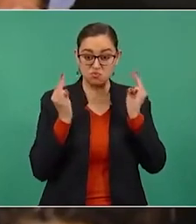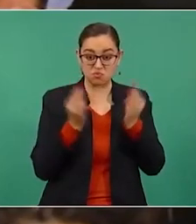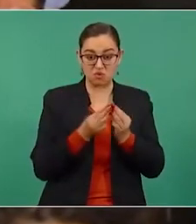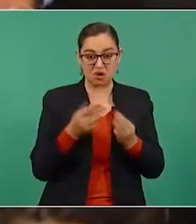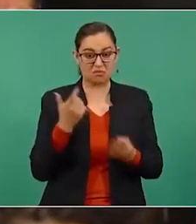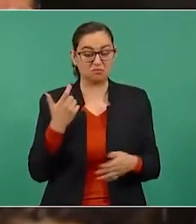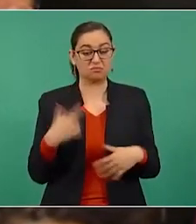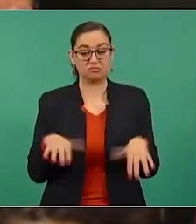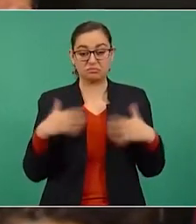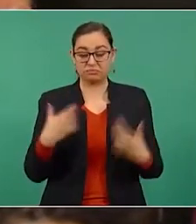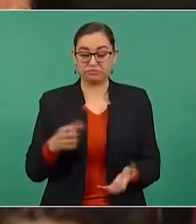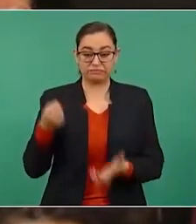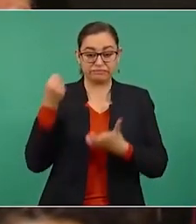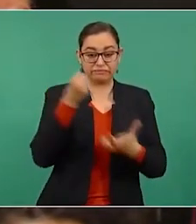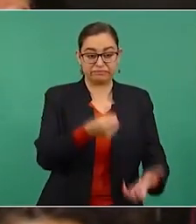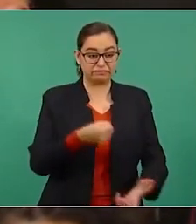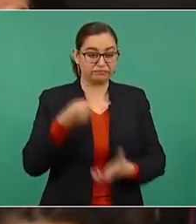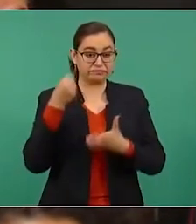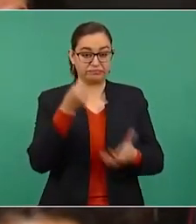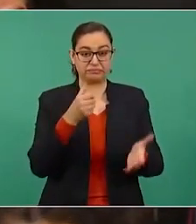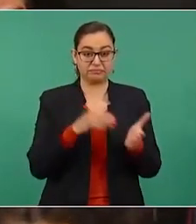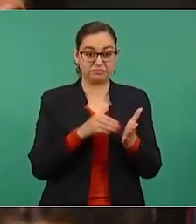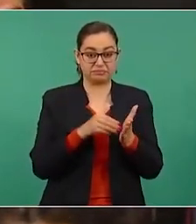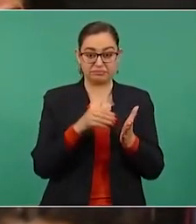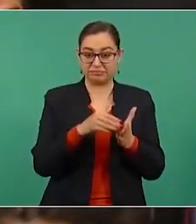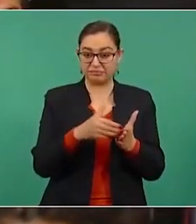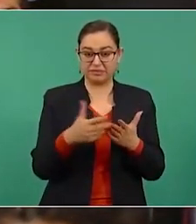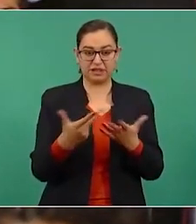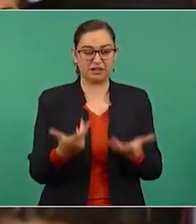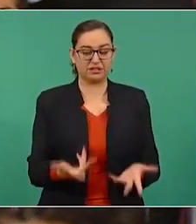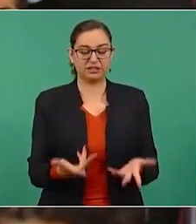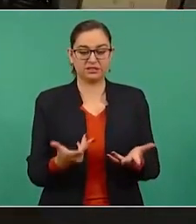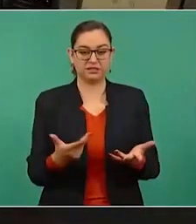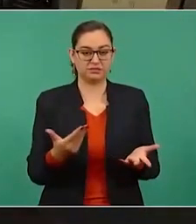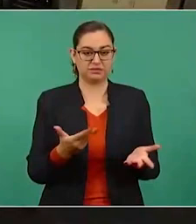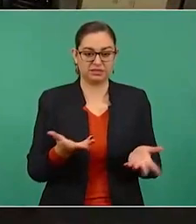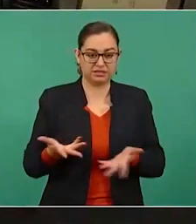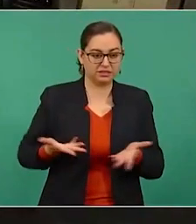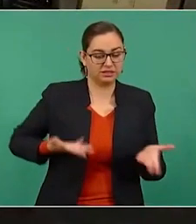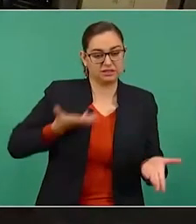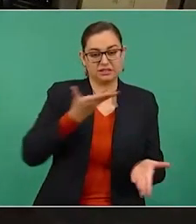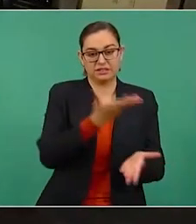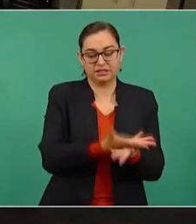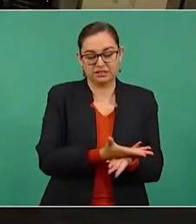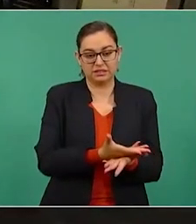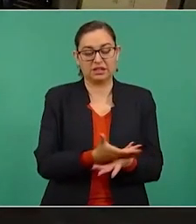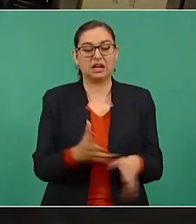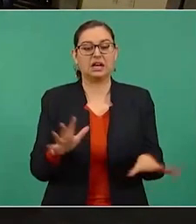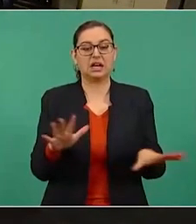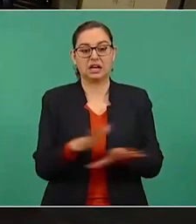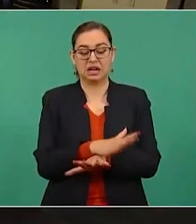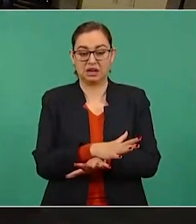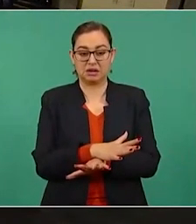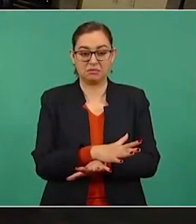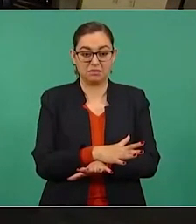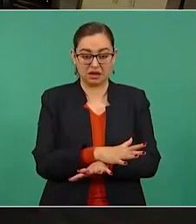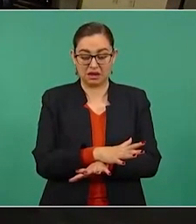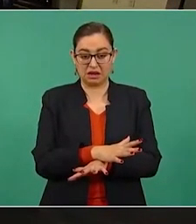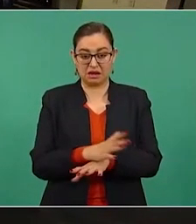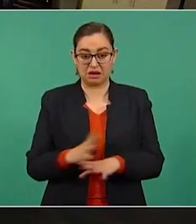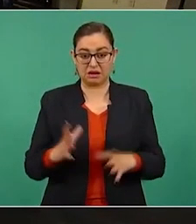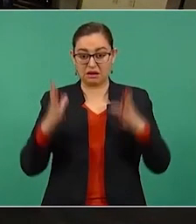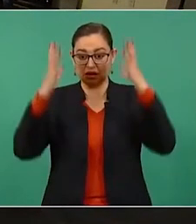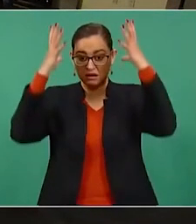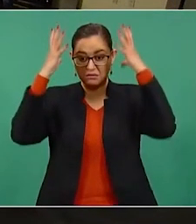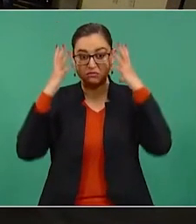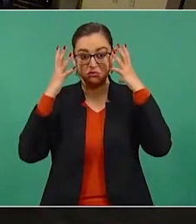públicos por difundir el legado del poeta zacatecano, entre comillas, y sustituirlo por una cabeza de mono. Ahí